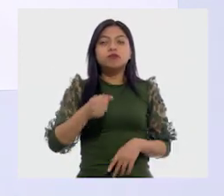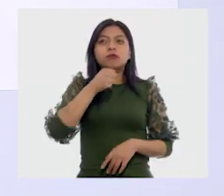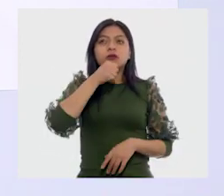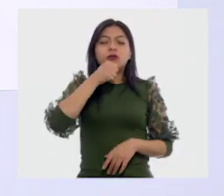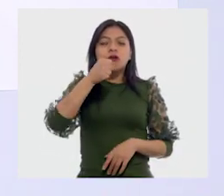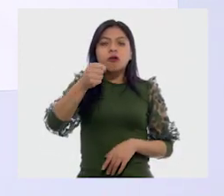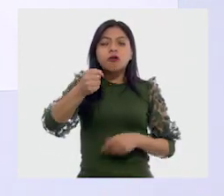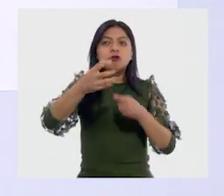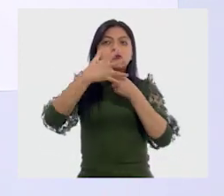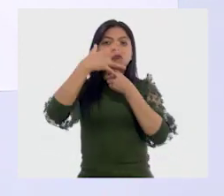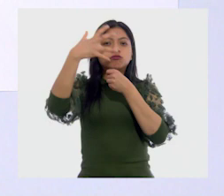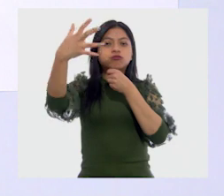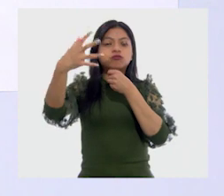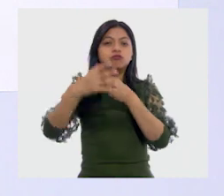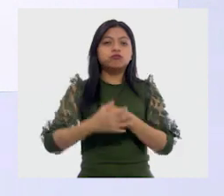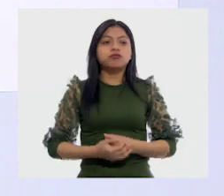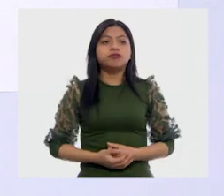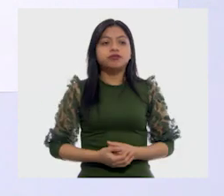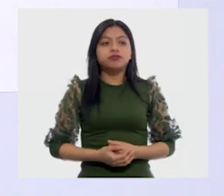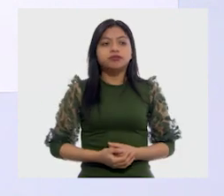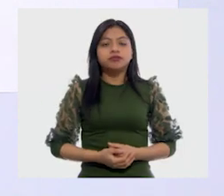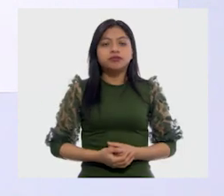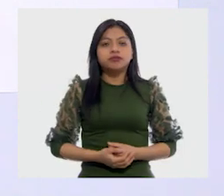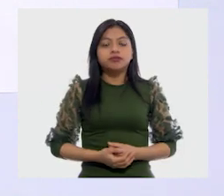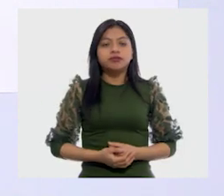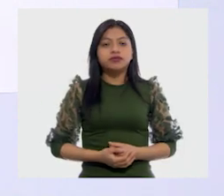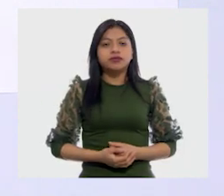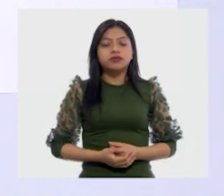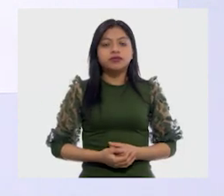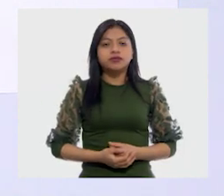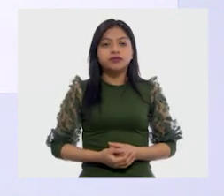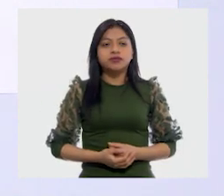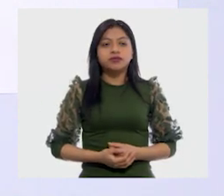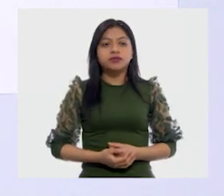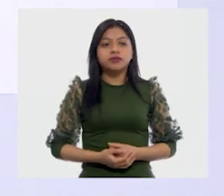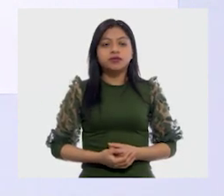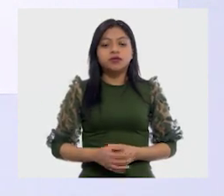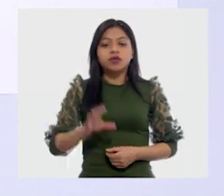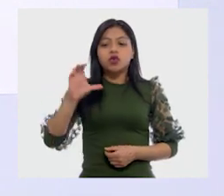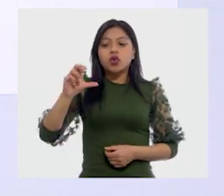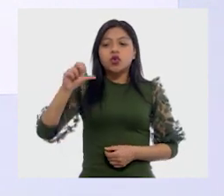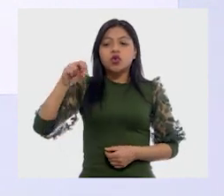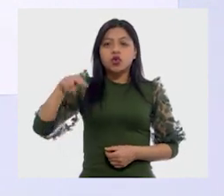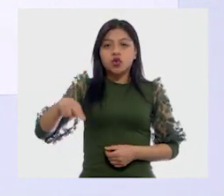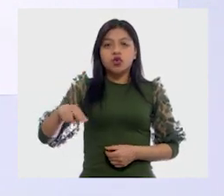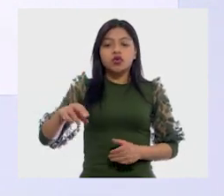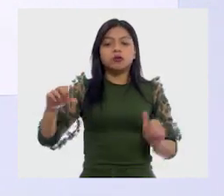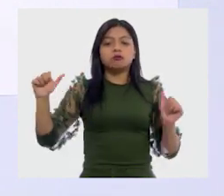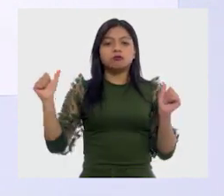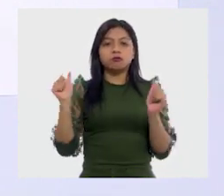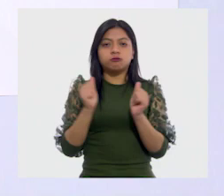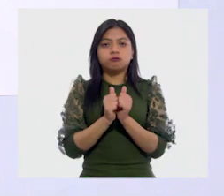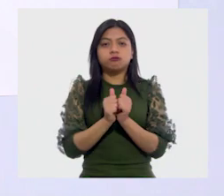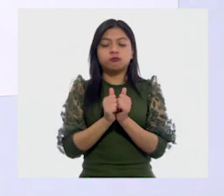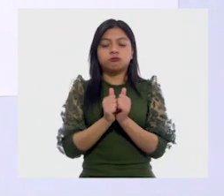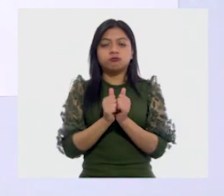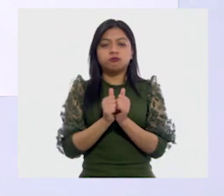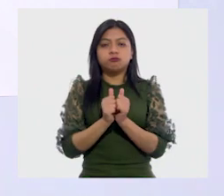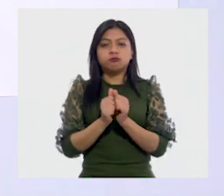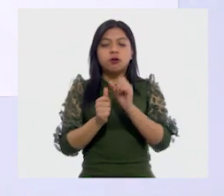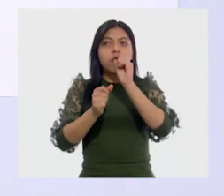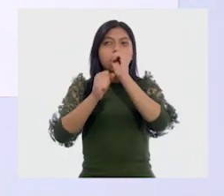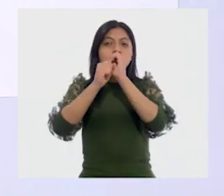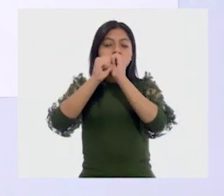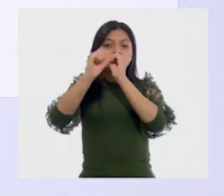Con... Con la N. N. Con alta voz. Al... Falta una